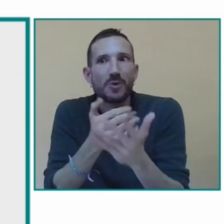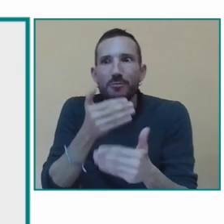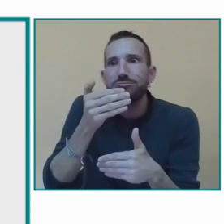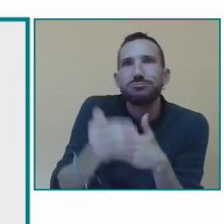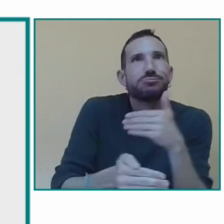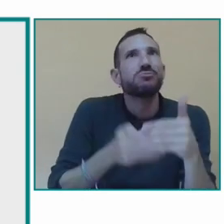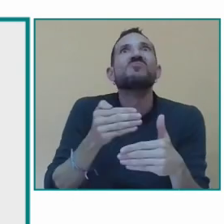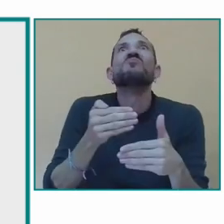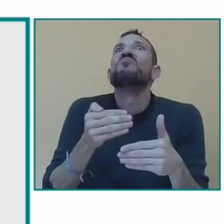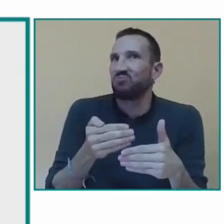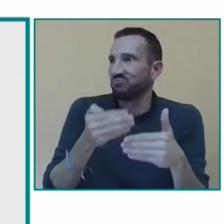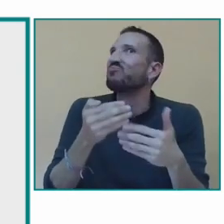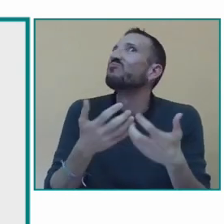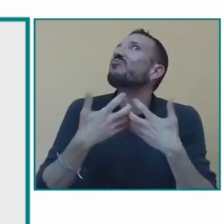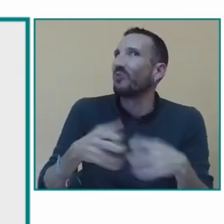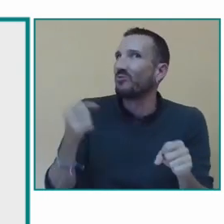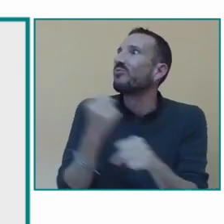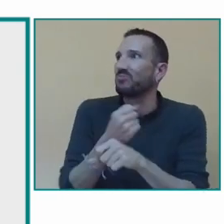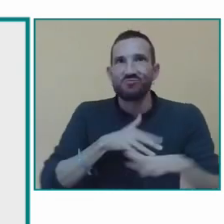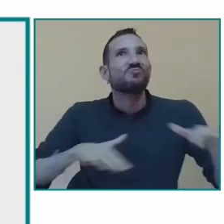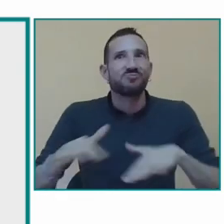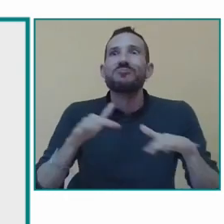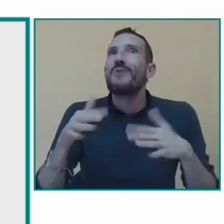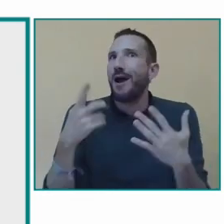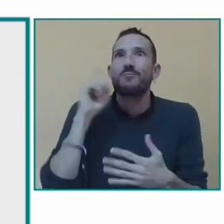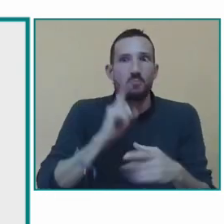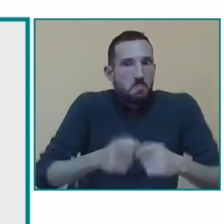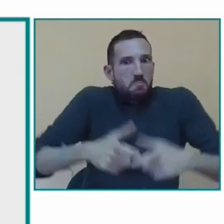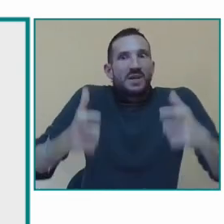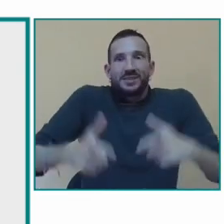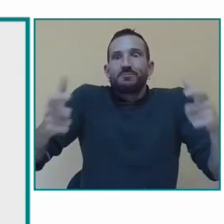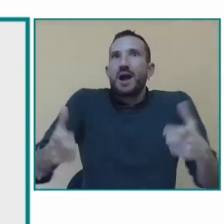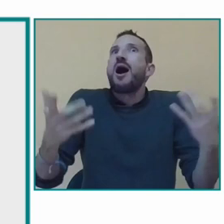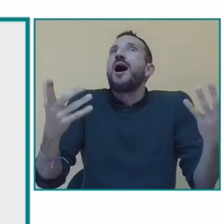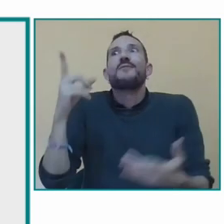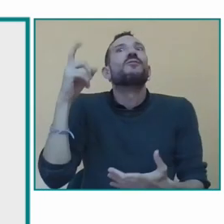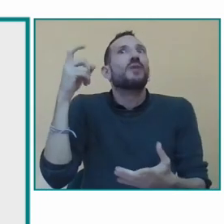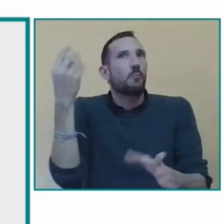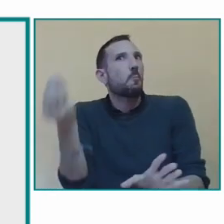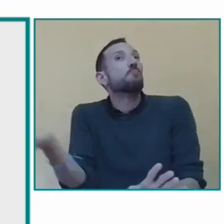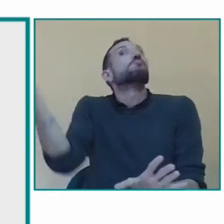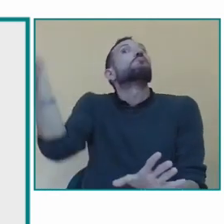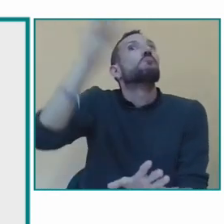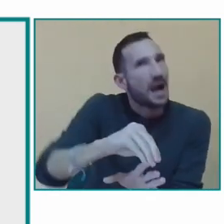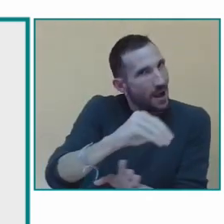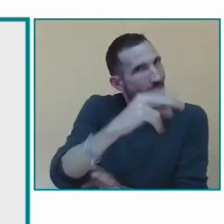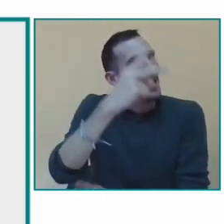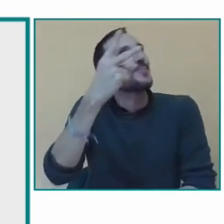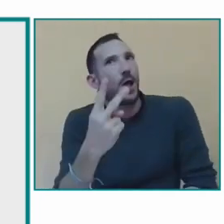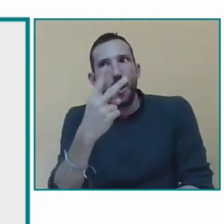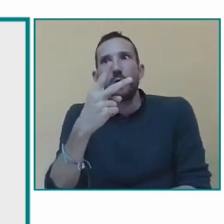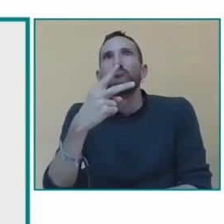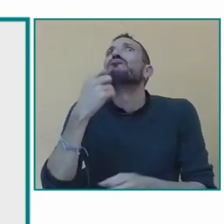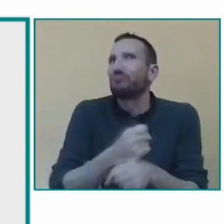por la primera asesora especialista en lengua de signos en un proyecto de innovación de una experiencia educativa que